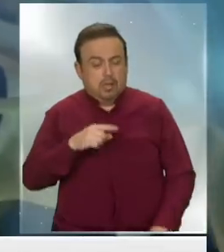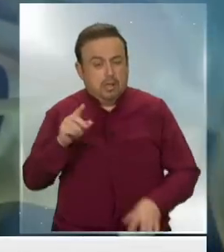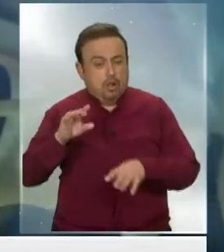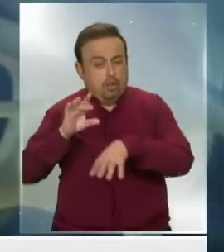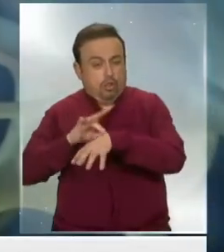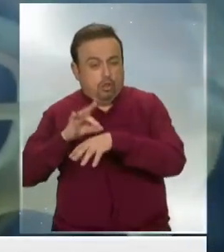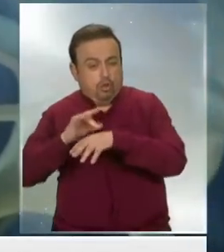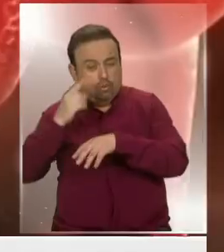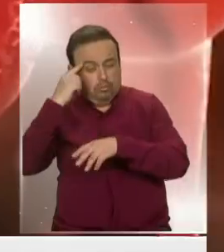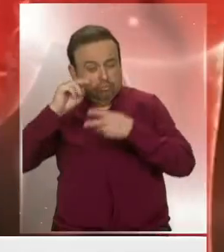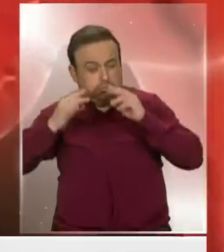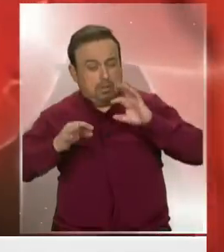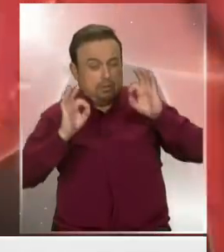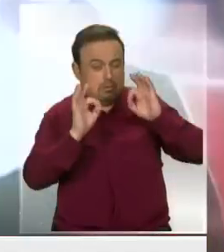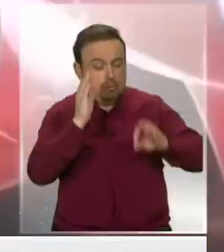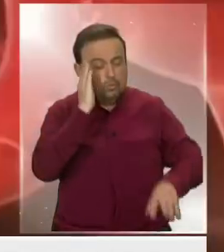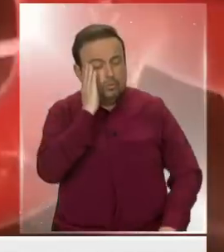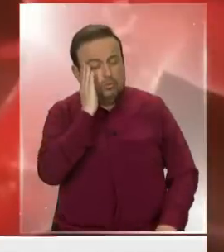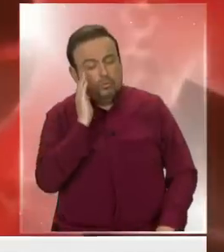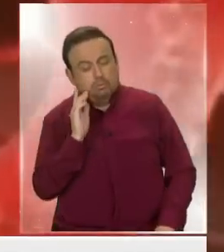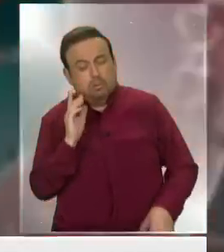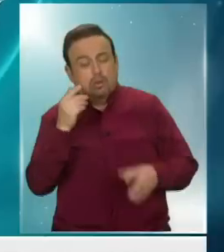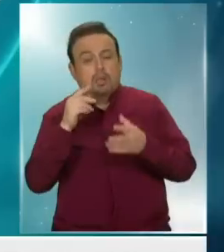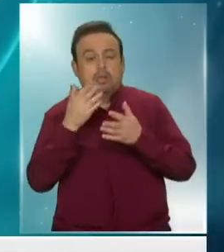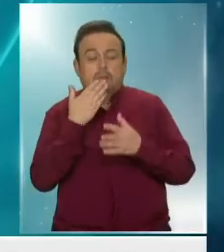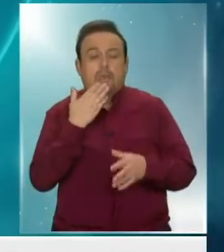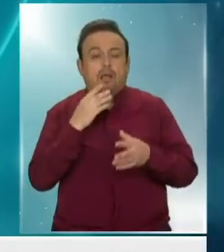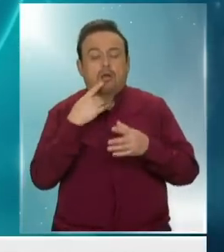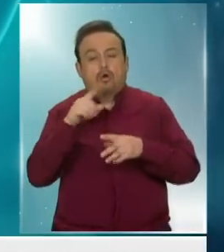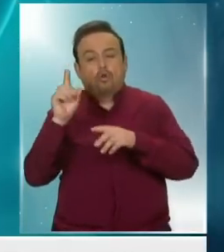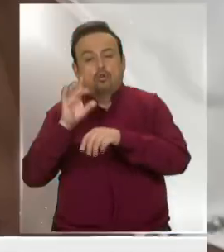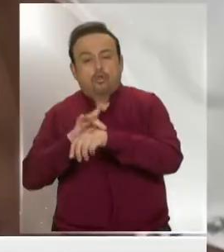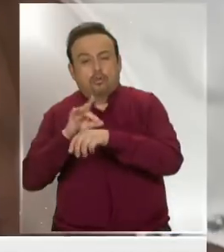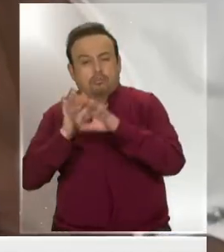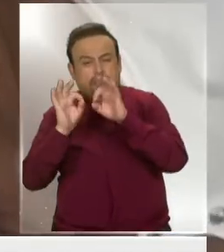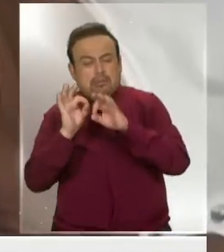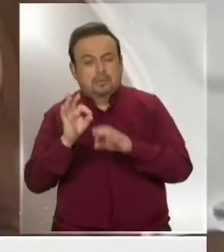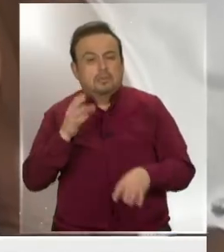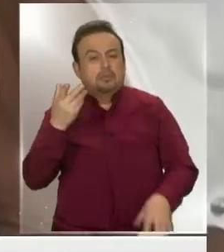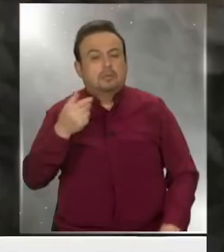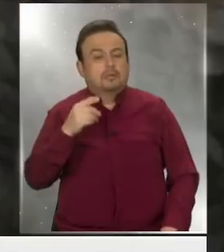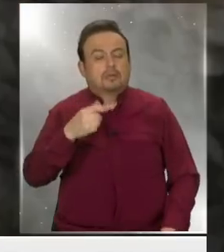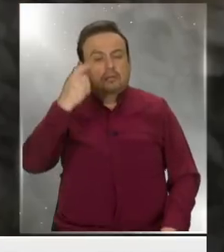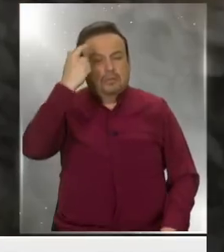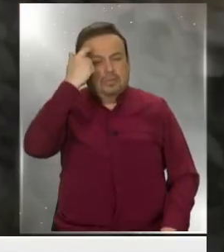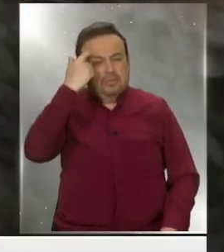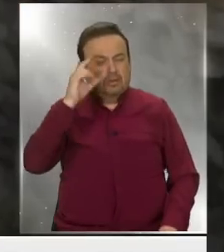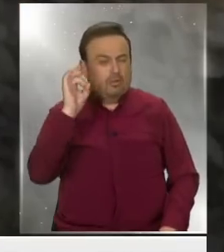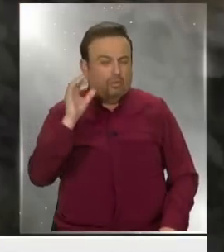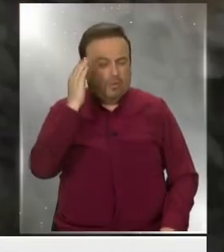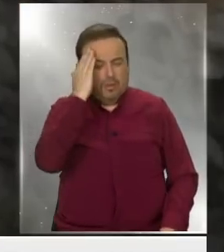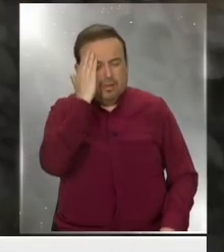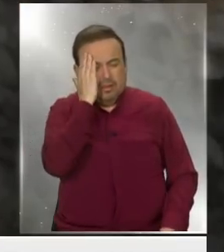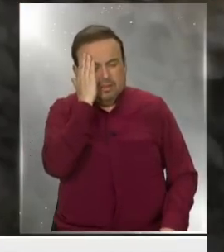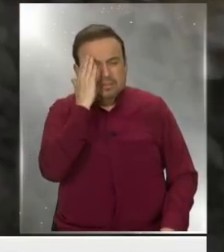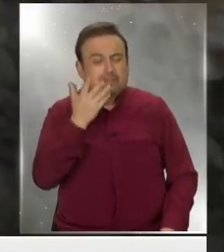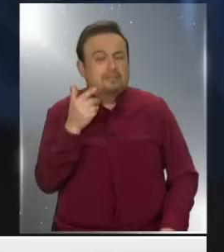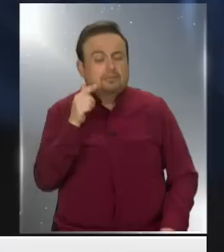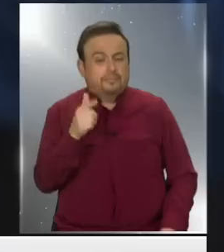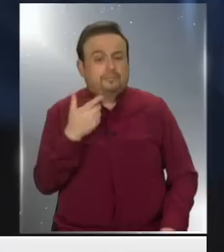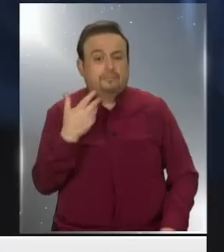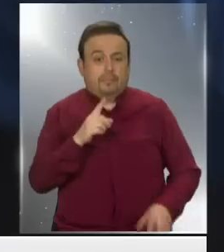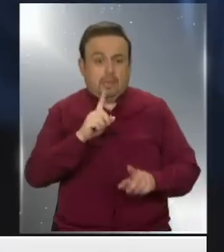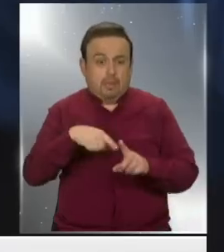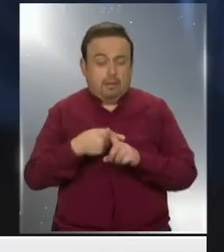especialista en dormir, en el sueño, en la salud del sueño, quisimos hablar también con alguien especialista en lo que son las cefaleas, los dolores de cabeza, que